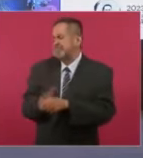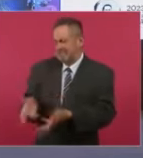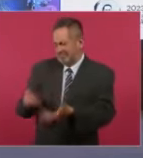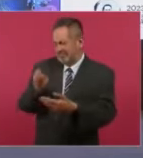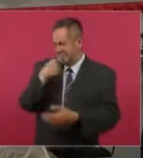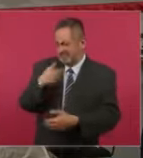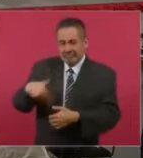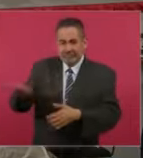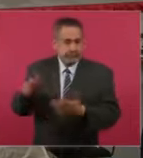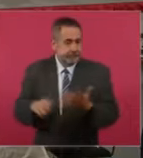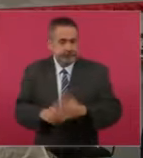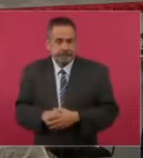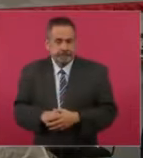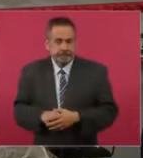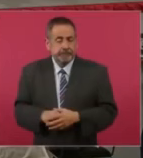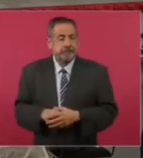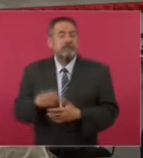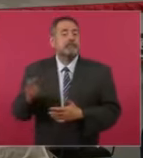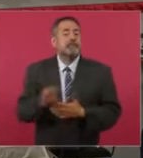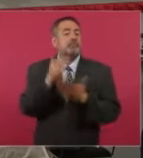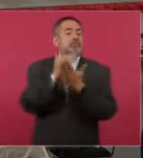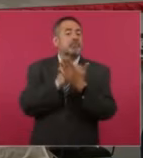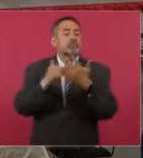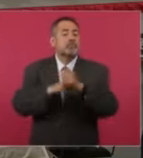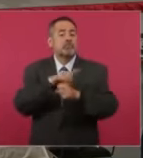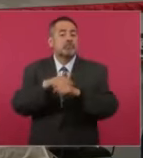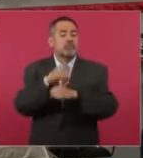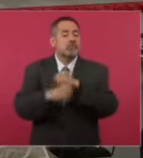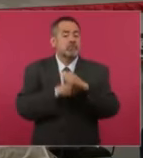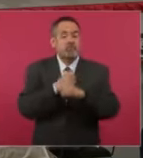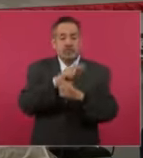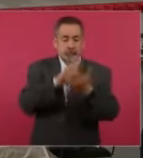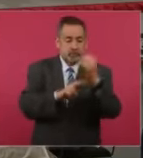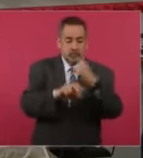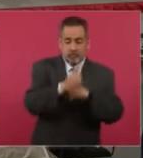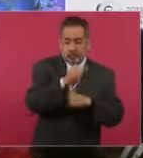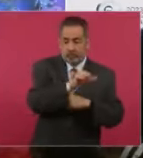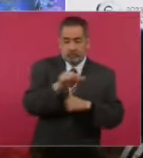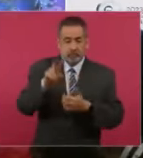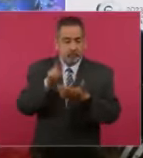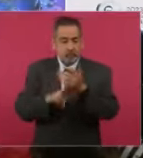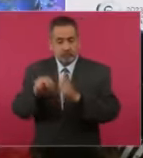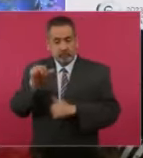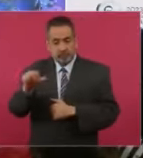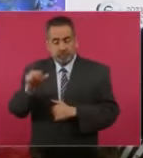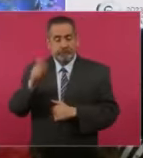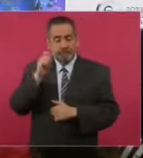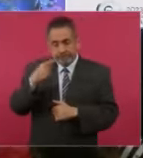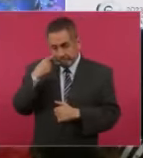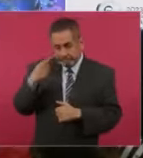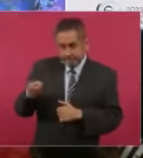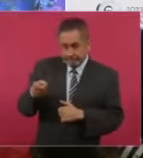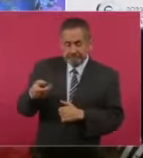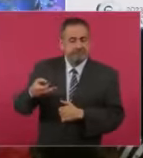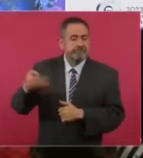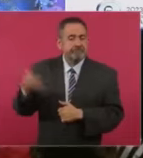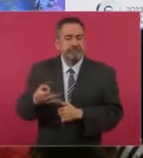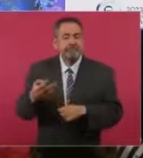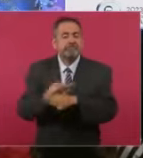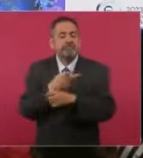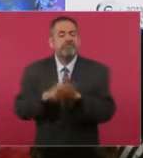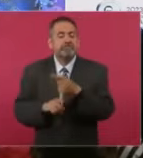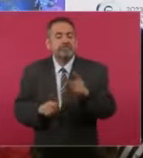de Consumo de Drogas, Alcohol y Tabaco, tanto en 2011 como en 2016, se verifica que